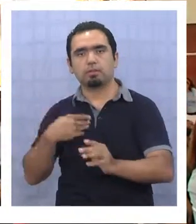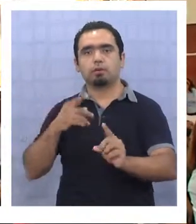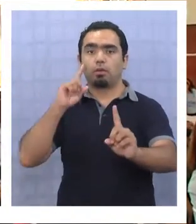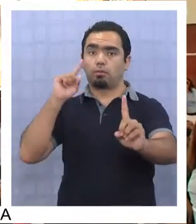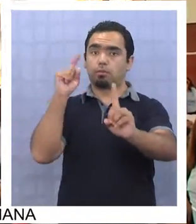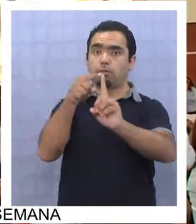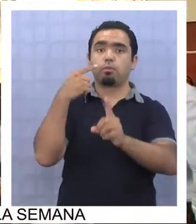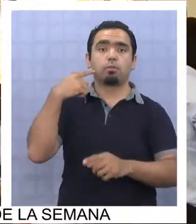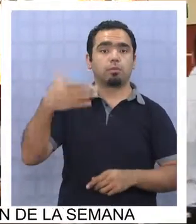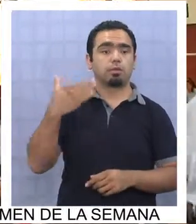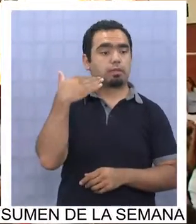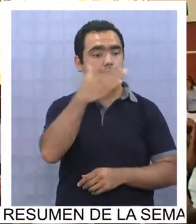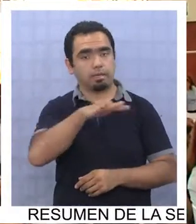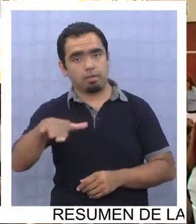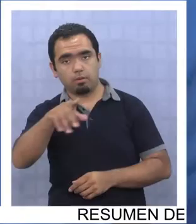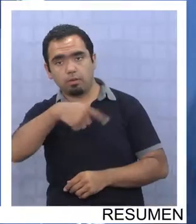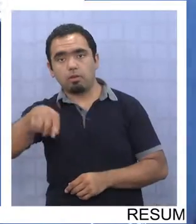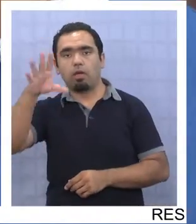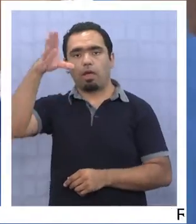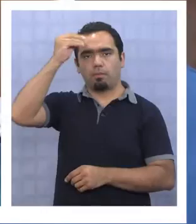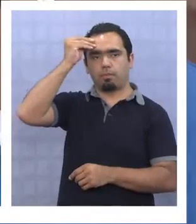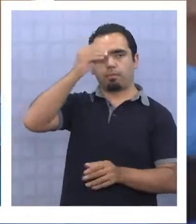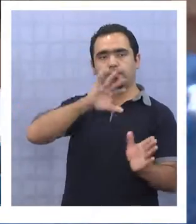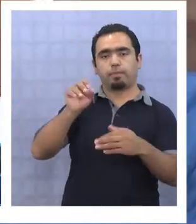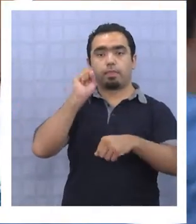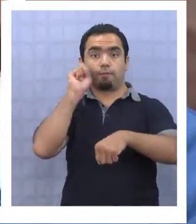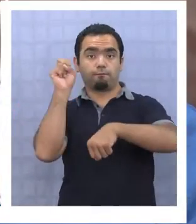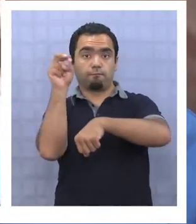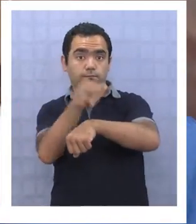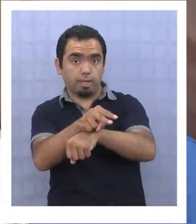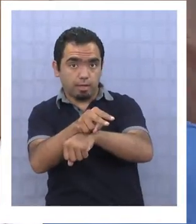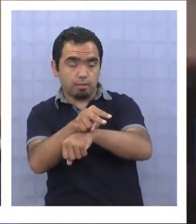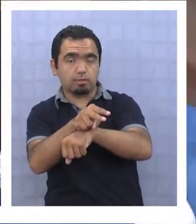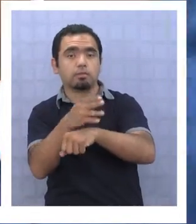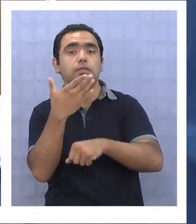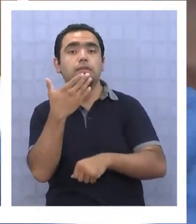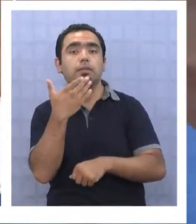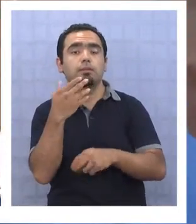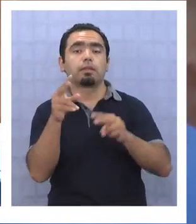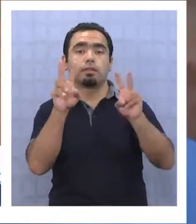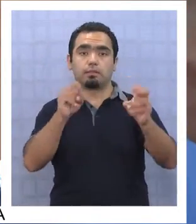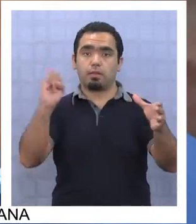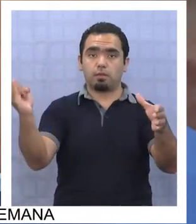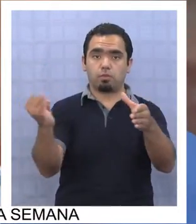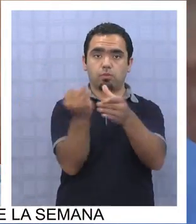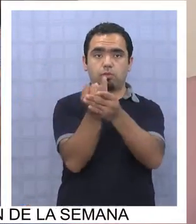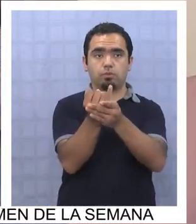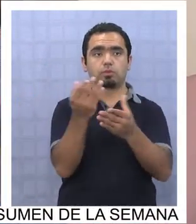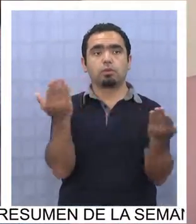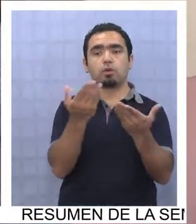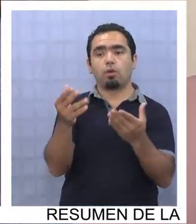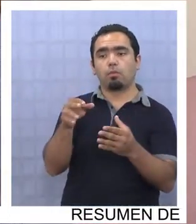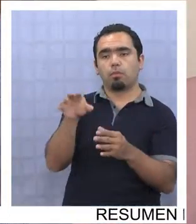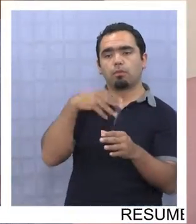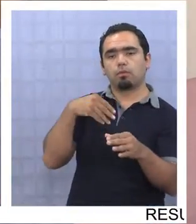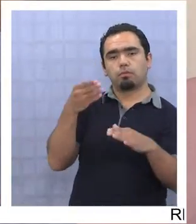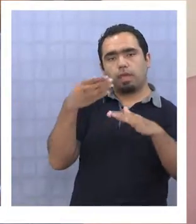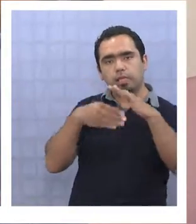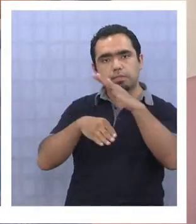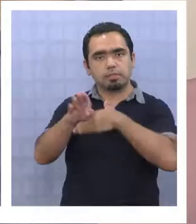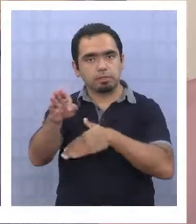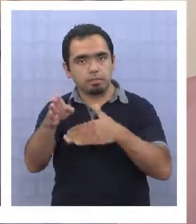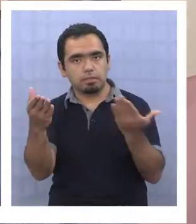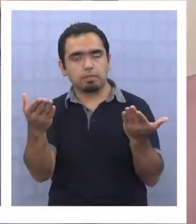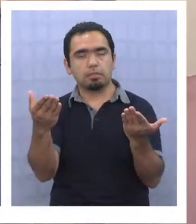cumplan sus sueños y apórtenos a una mejor sociedad. Frente a las fiscalizaciones que se deberían realizar sobre la inclusión y la selección de alumnos, la